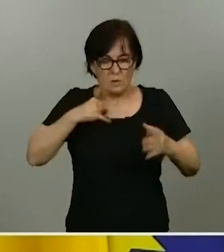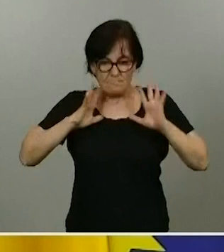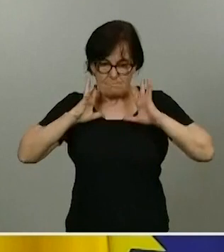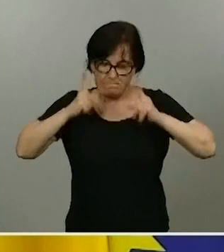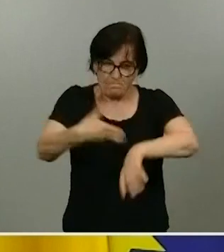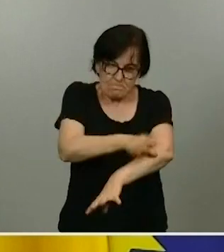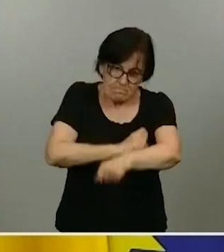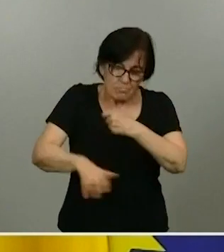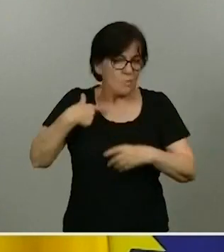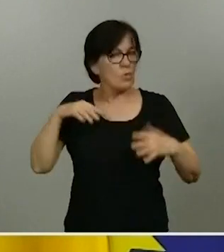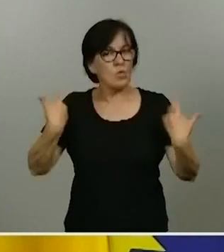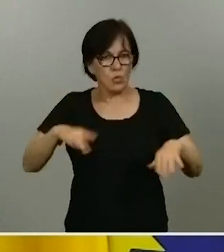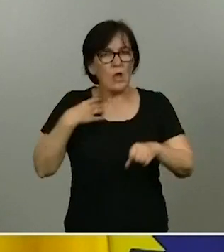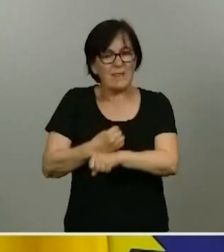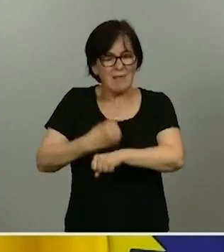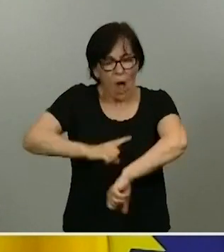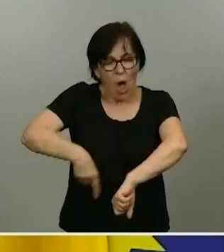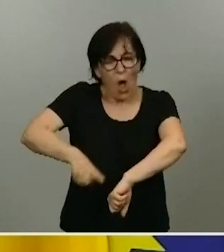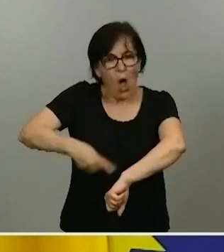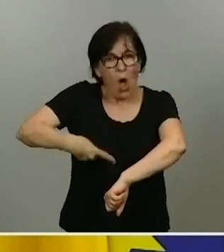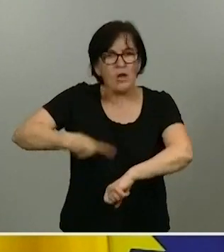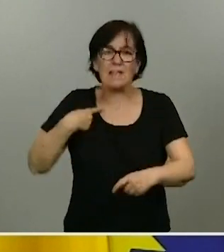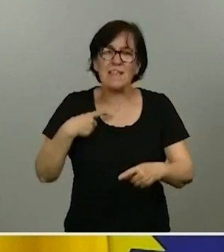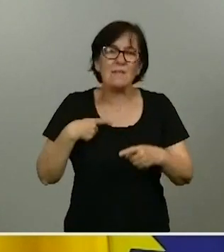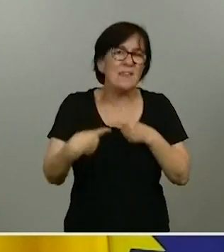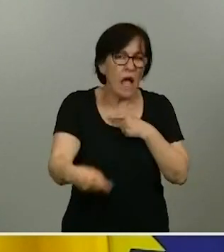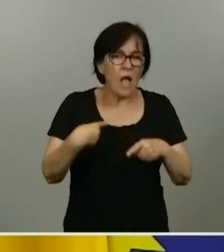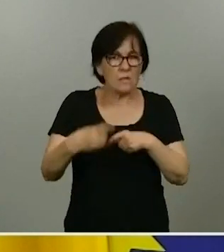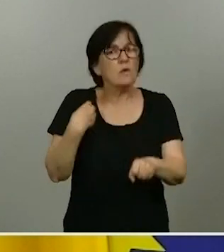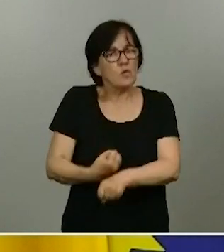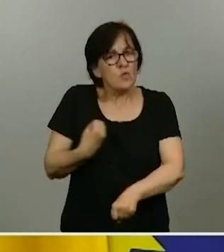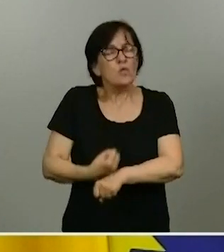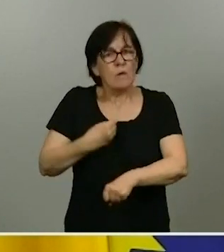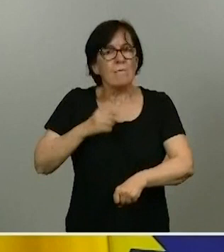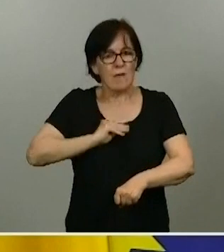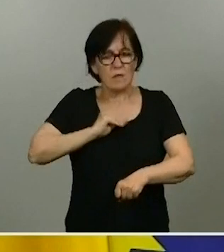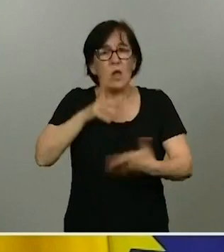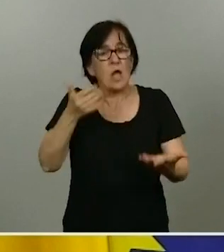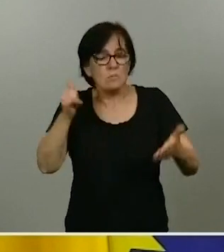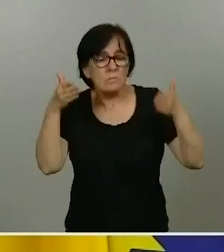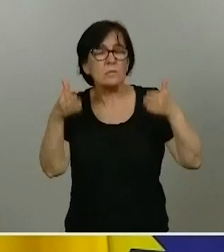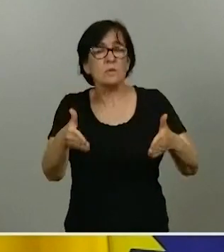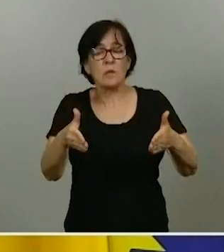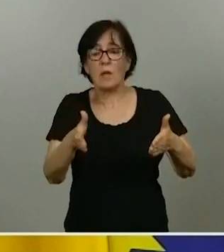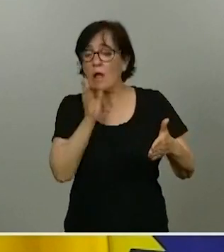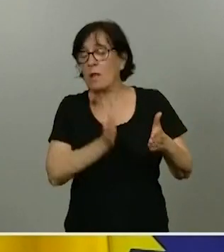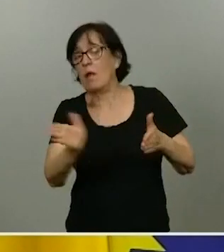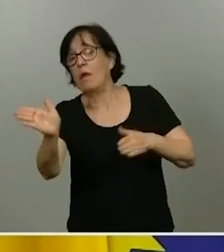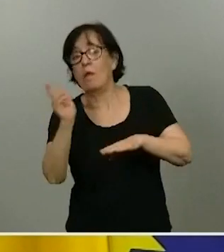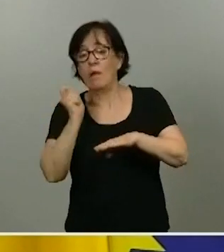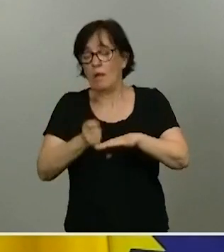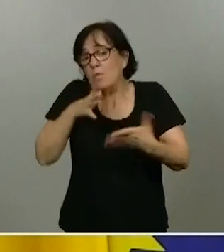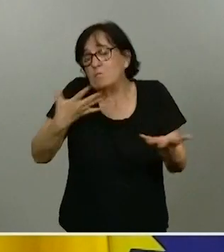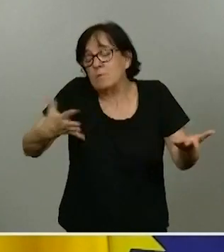muchísimas horas de trabajo diario y si hay que dedicarle tiempo a esto otro, pues lo dedicaremos y lo sacaremos de donde